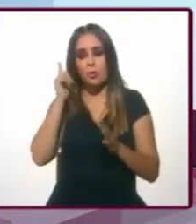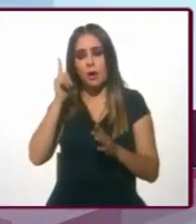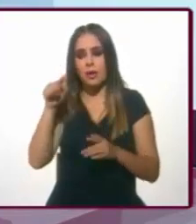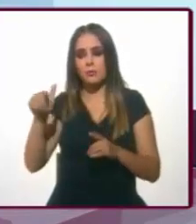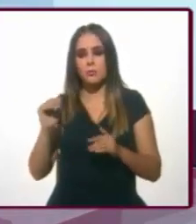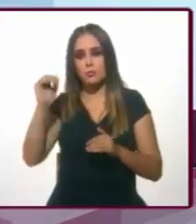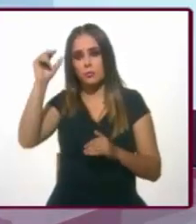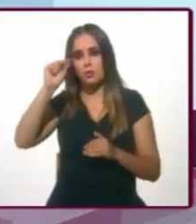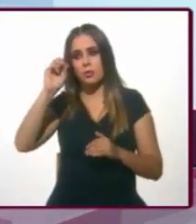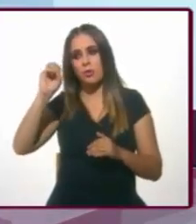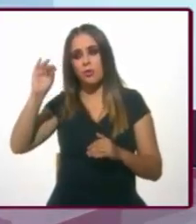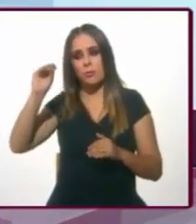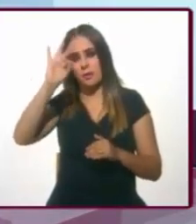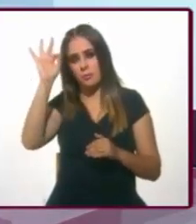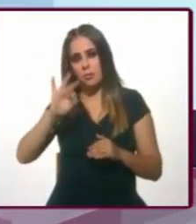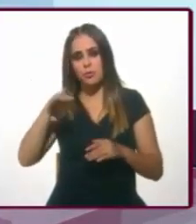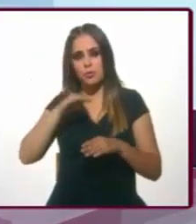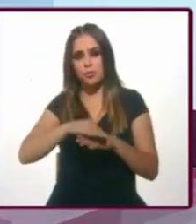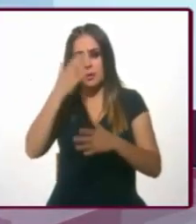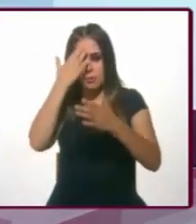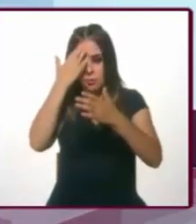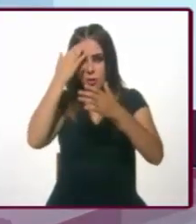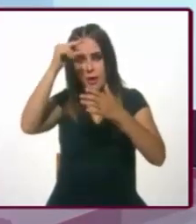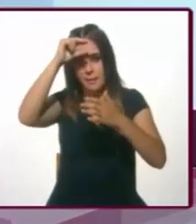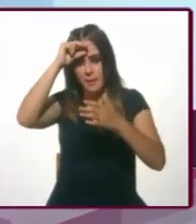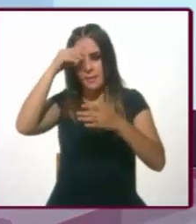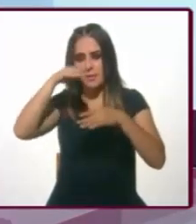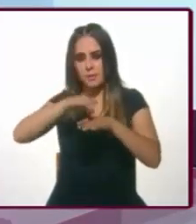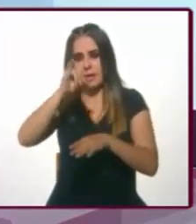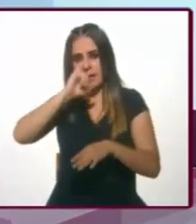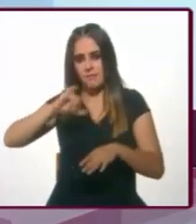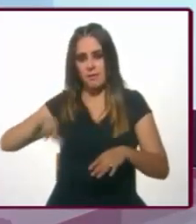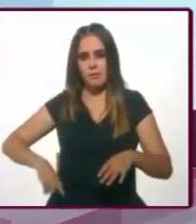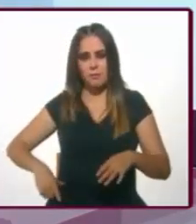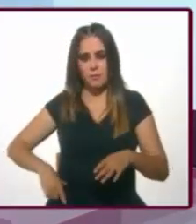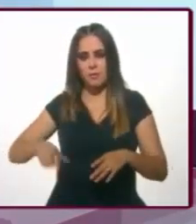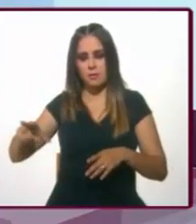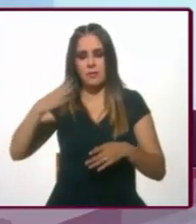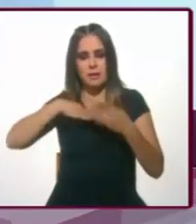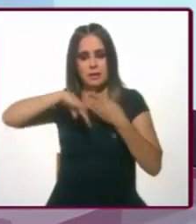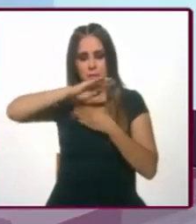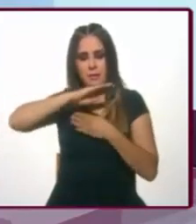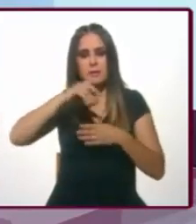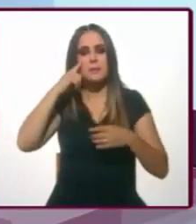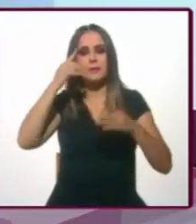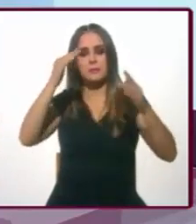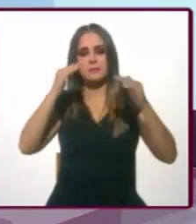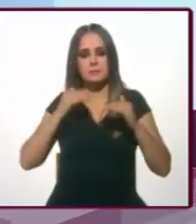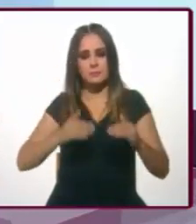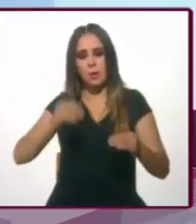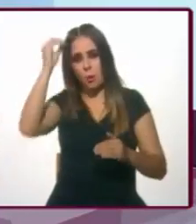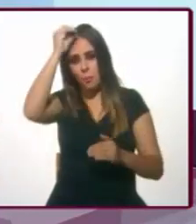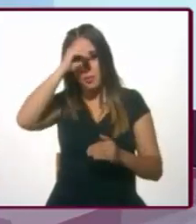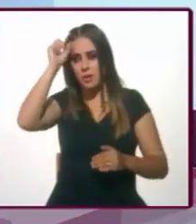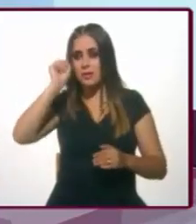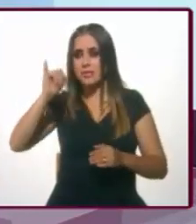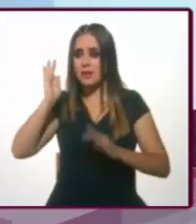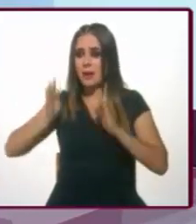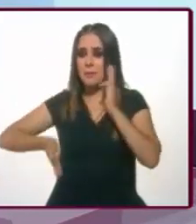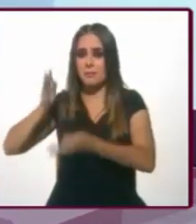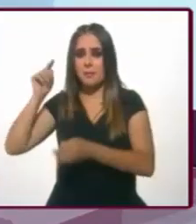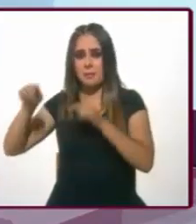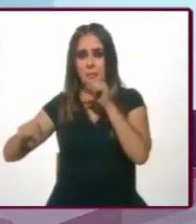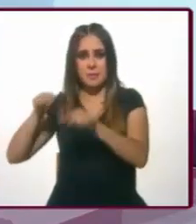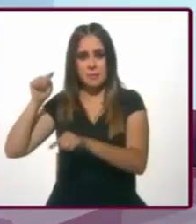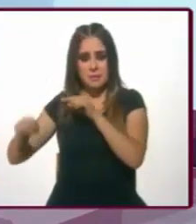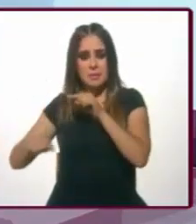80, 90% y si lo ves en la opinión ha sido un ascenso lento, pero seguro. Este es el saldo